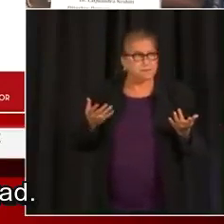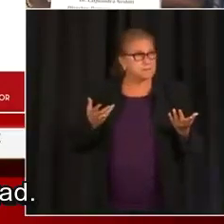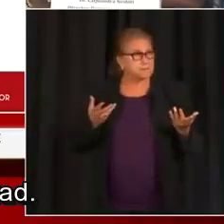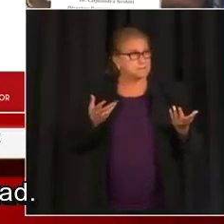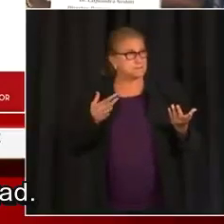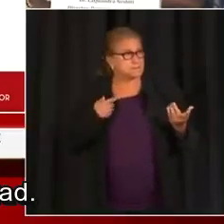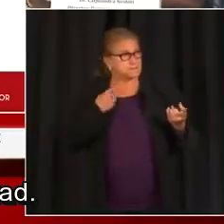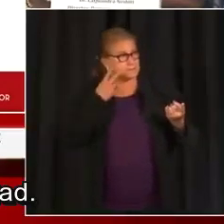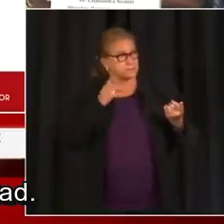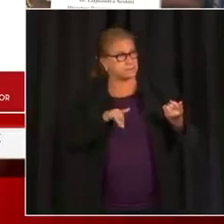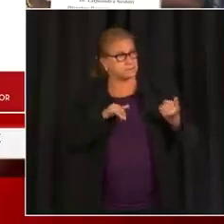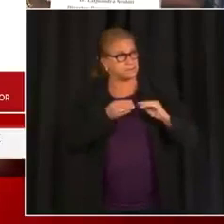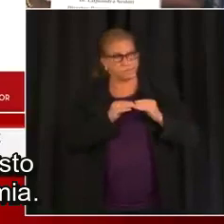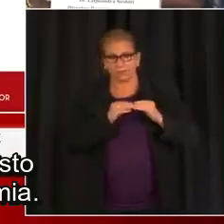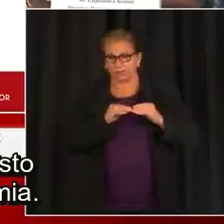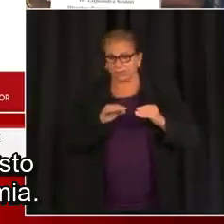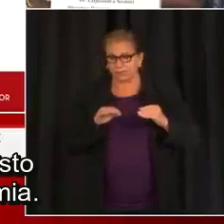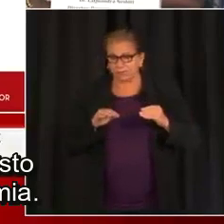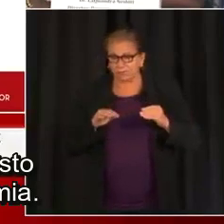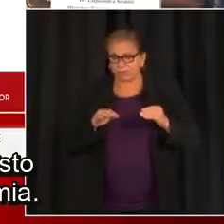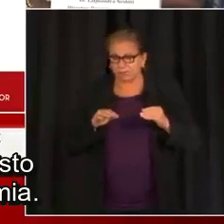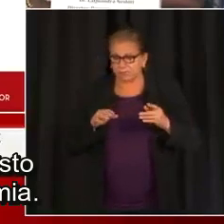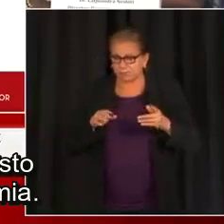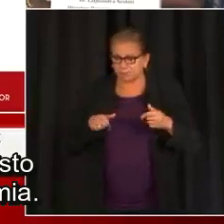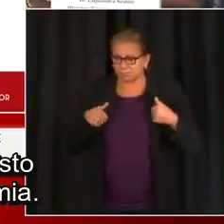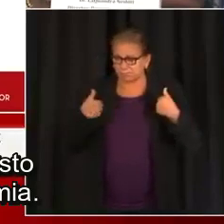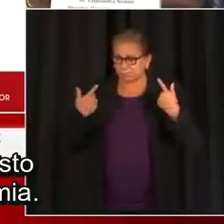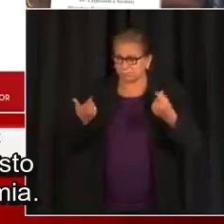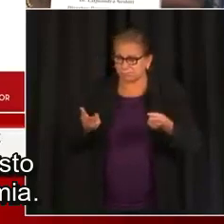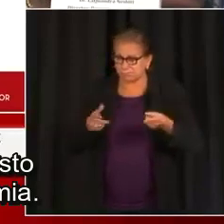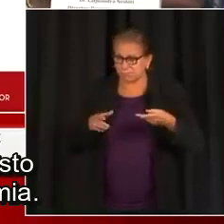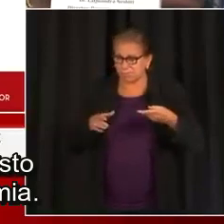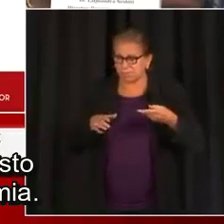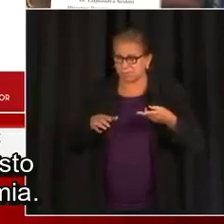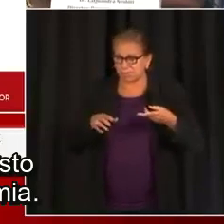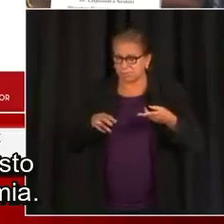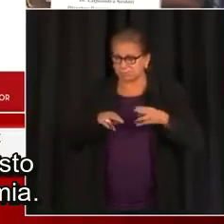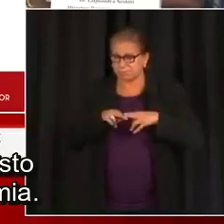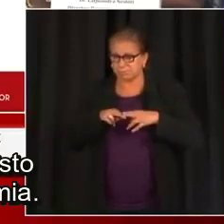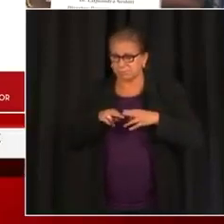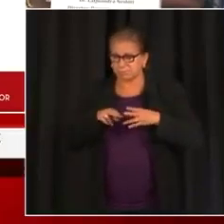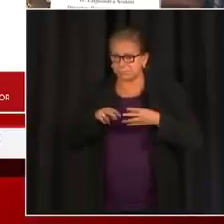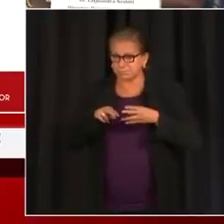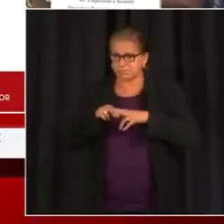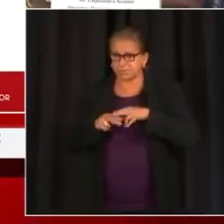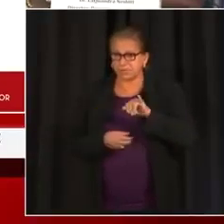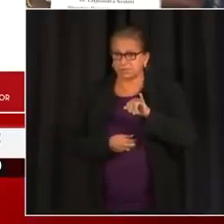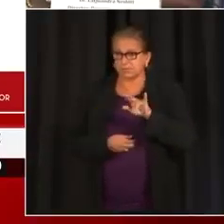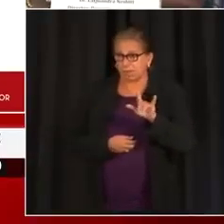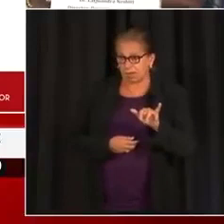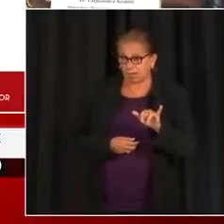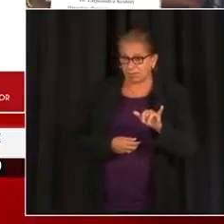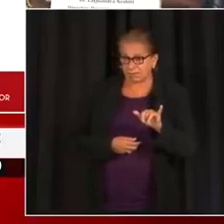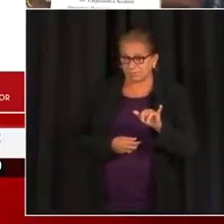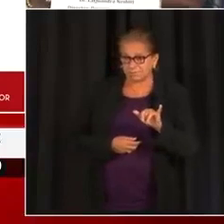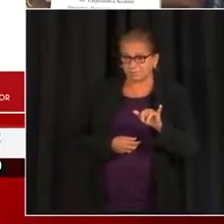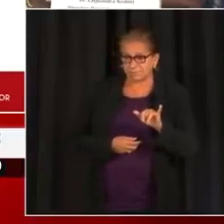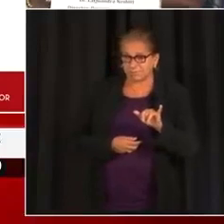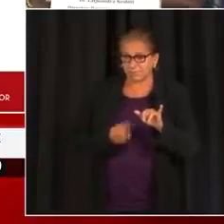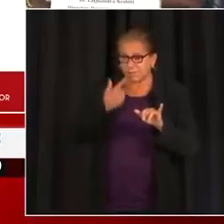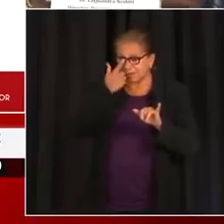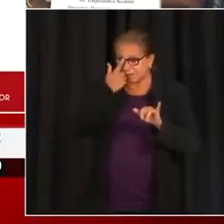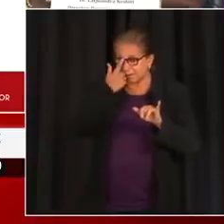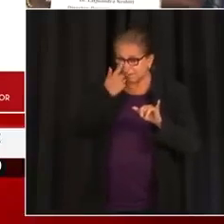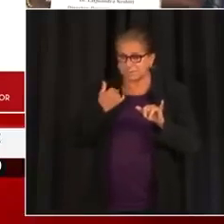un riesgo para la comunidad. Son cifras que no habíamos visto desde el principio de la pandemia. Durante todo el mes de